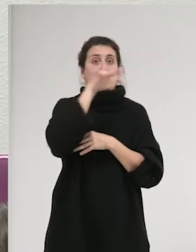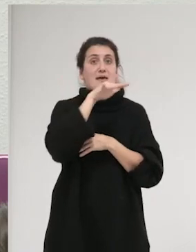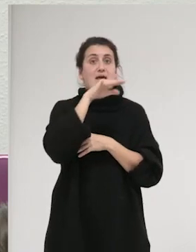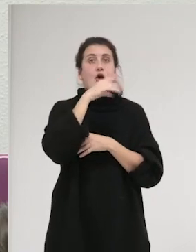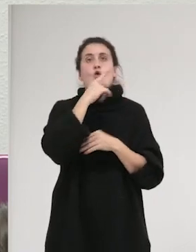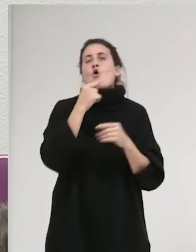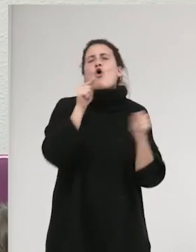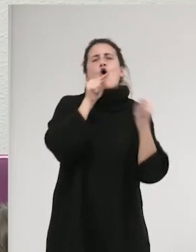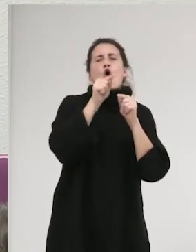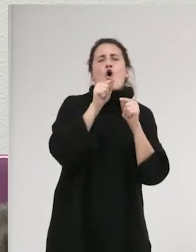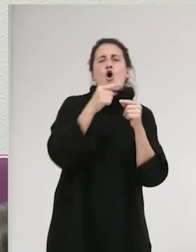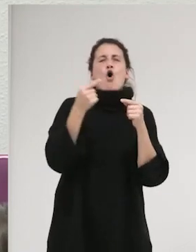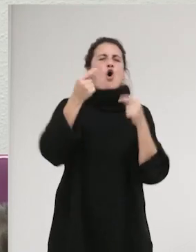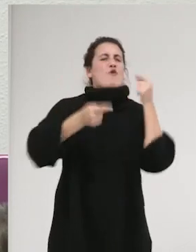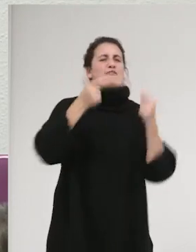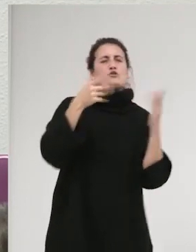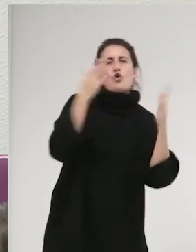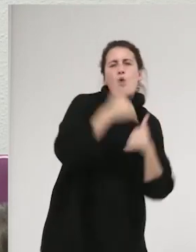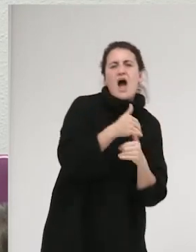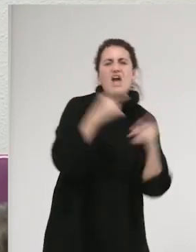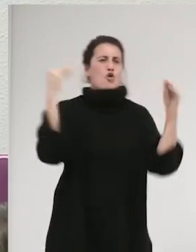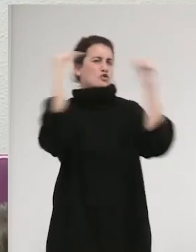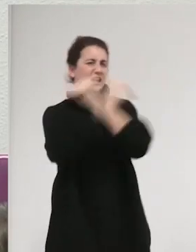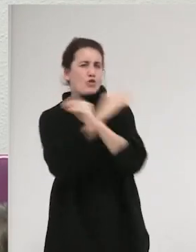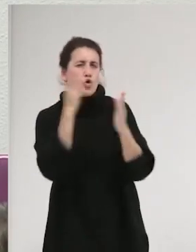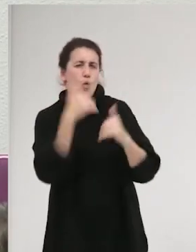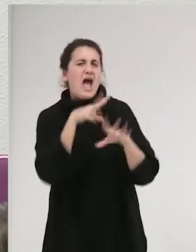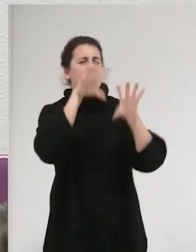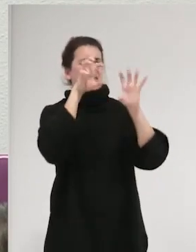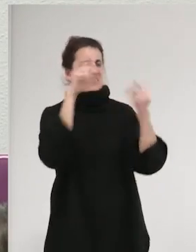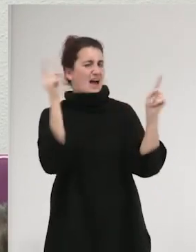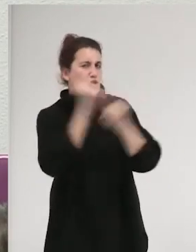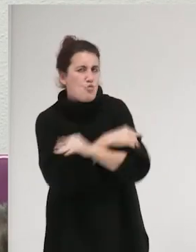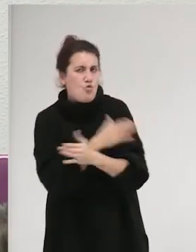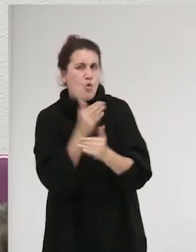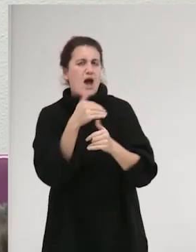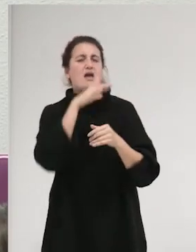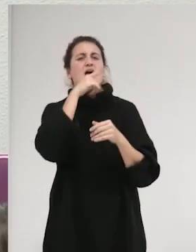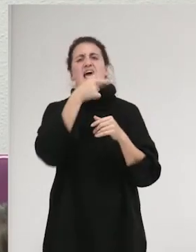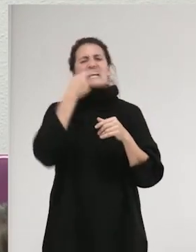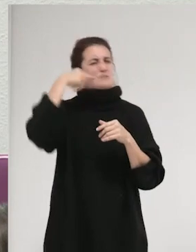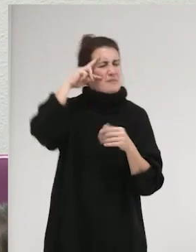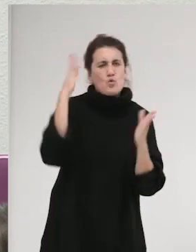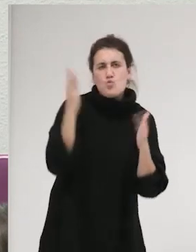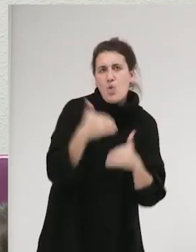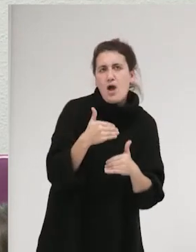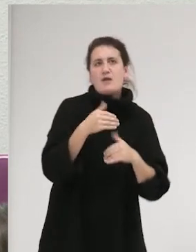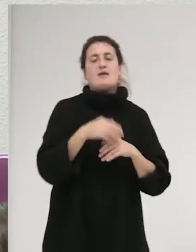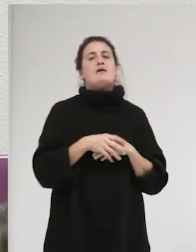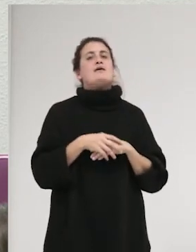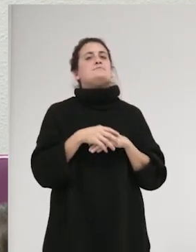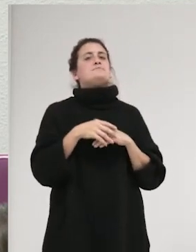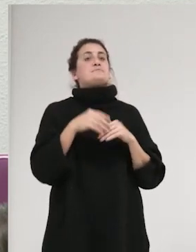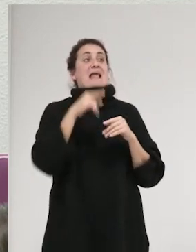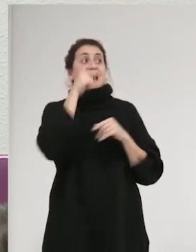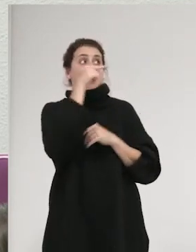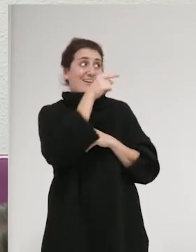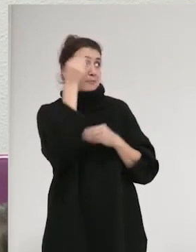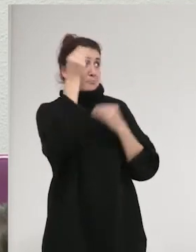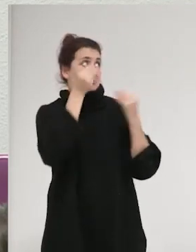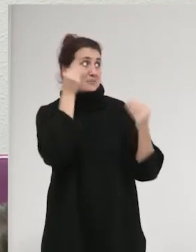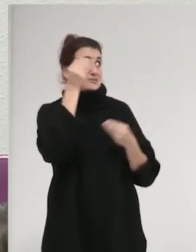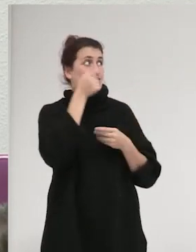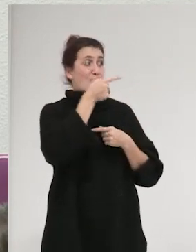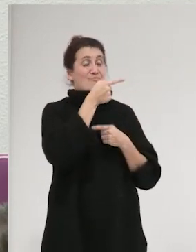conflicto, hay contradicción, no hay aprendizaje, no hay experimentación, no hay... ¿no? Y aquí creo que,